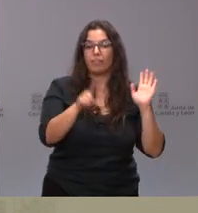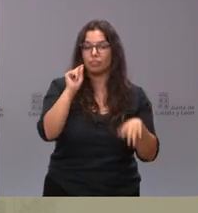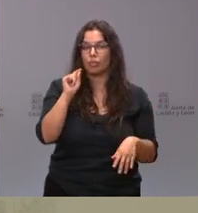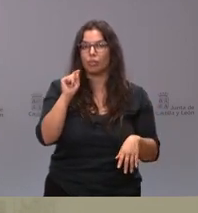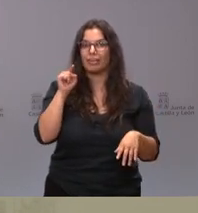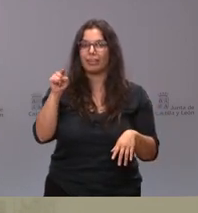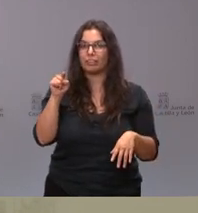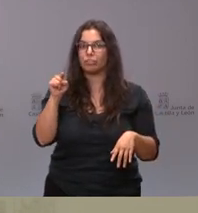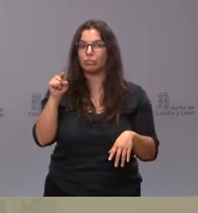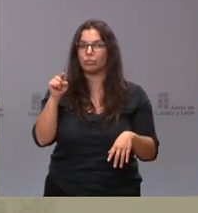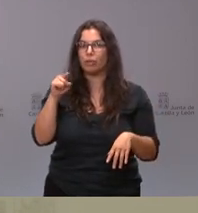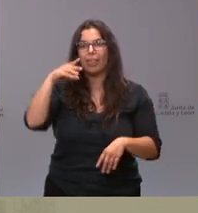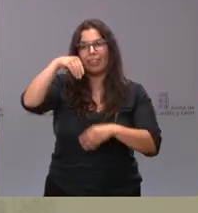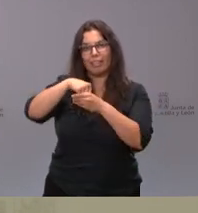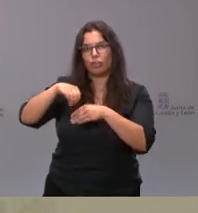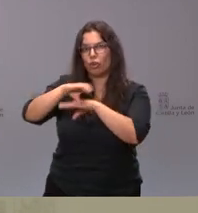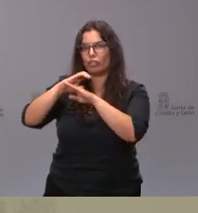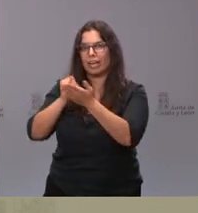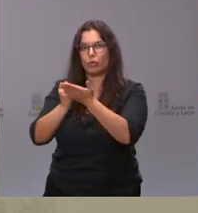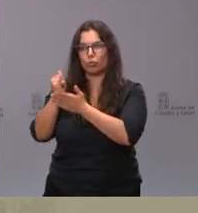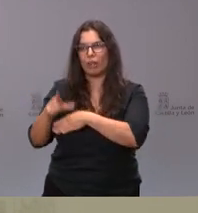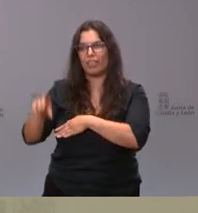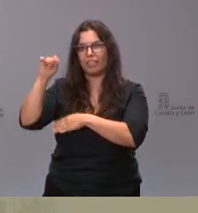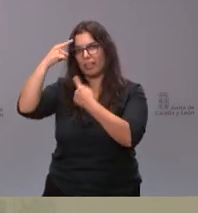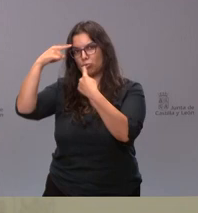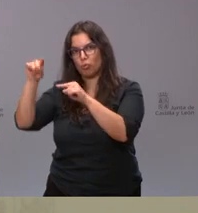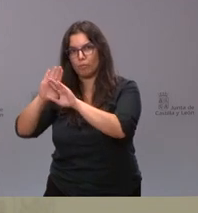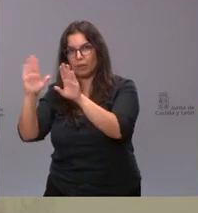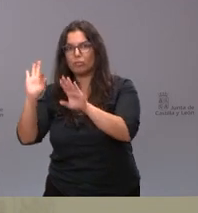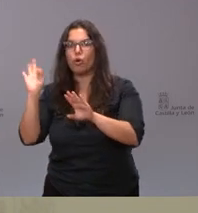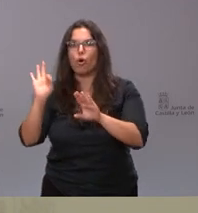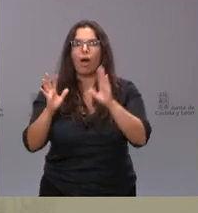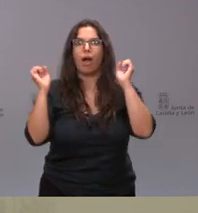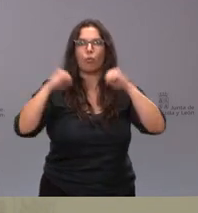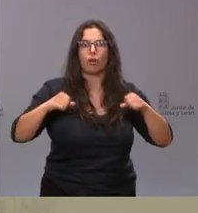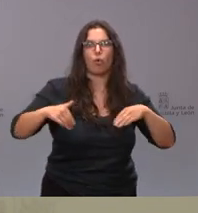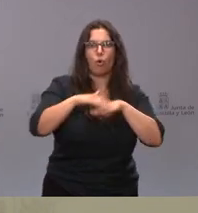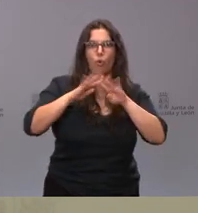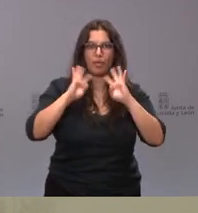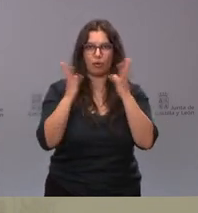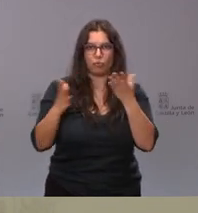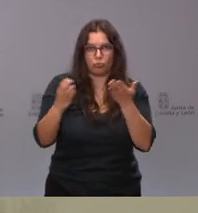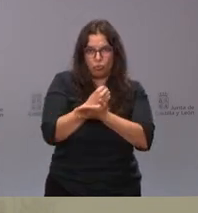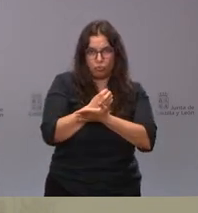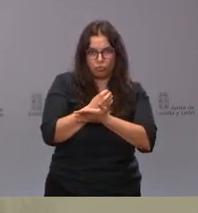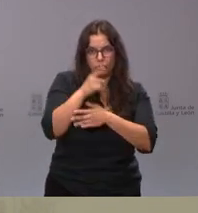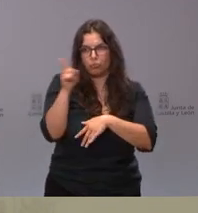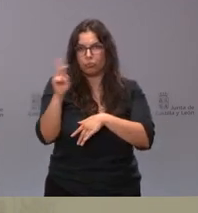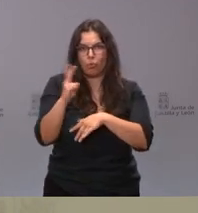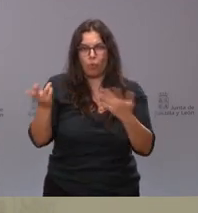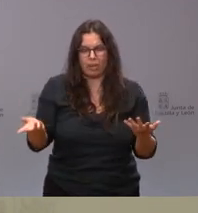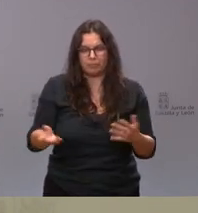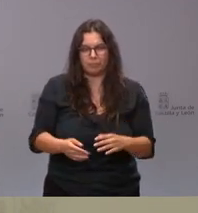exclusivamente a la Consejería de Agricultura o se tratará por parte de todo el Gobierno? Y, en segundo lugar, si temen